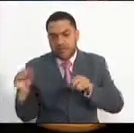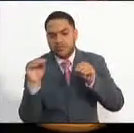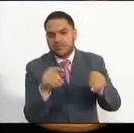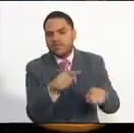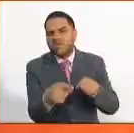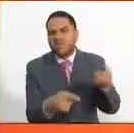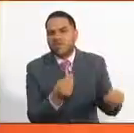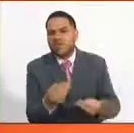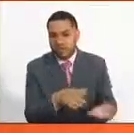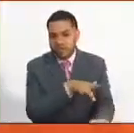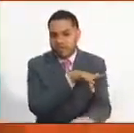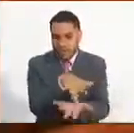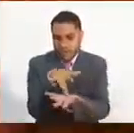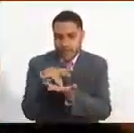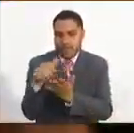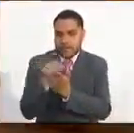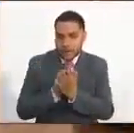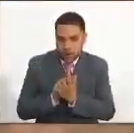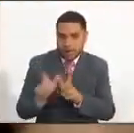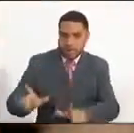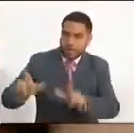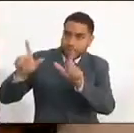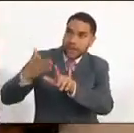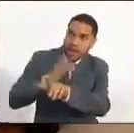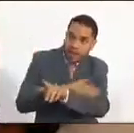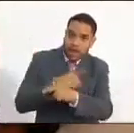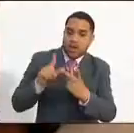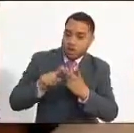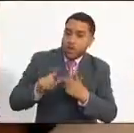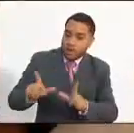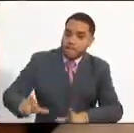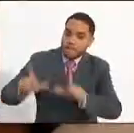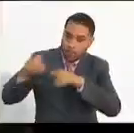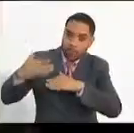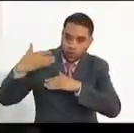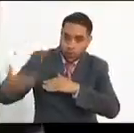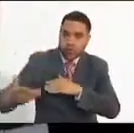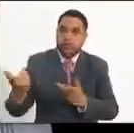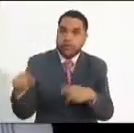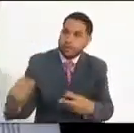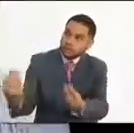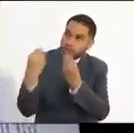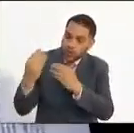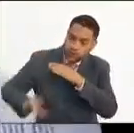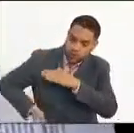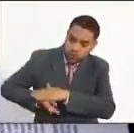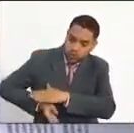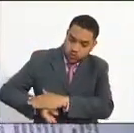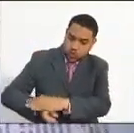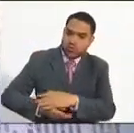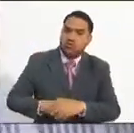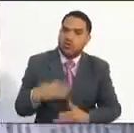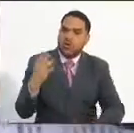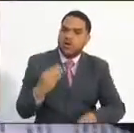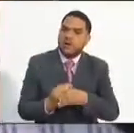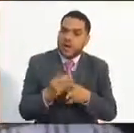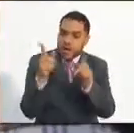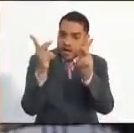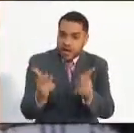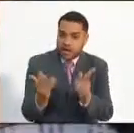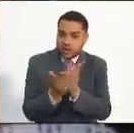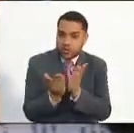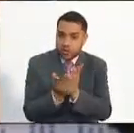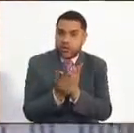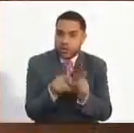participe en nuestros programas de pregrado y posgrado y formación continua y para que a su vez los estudiantes